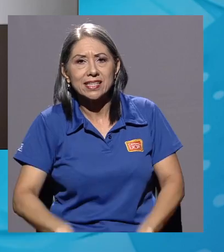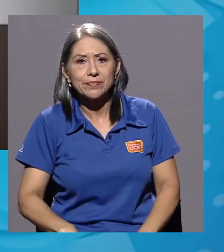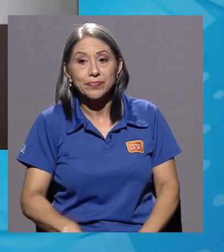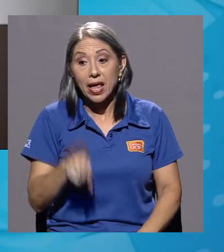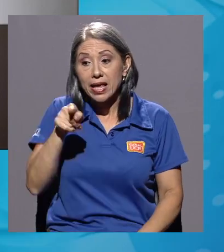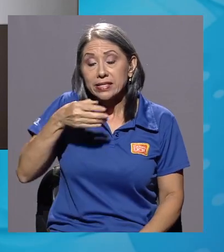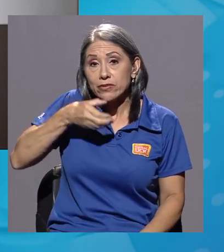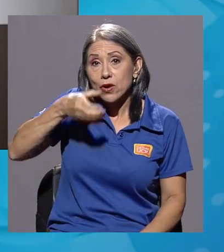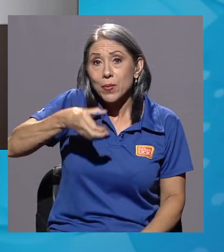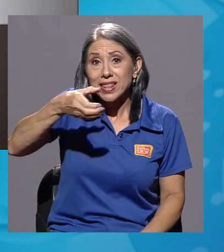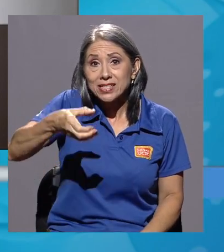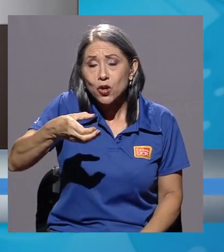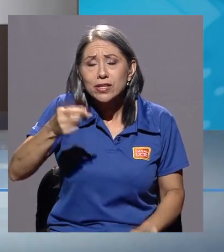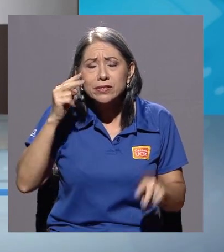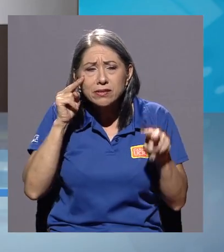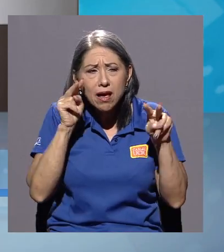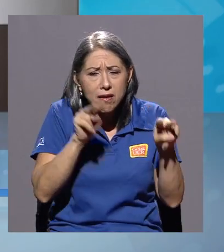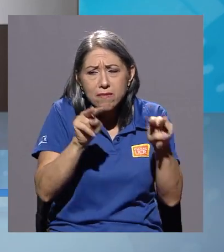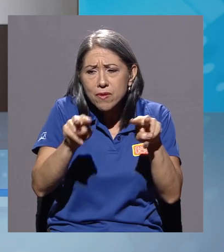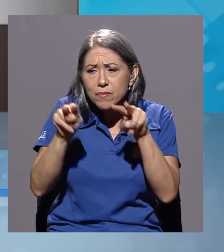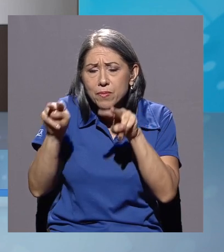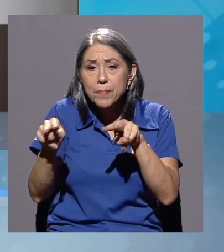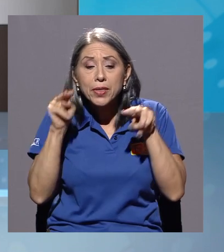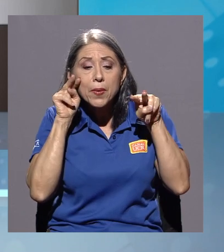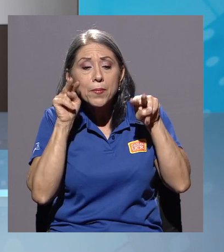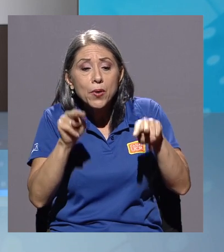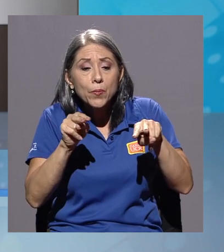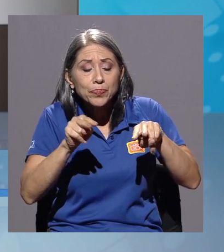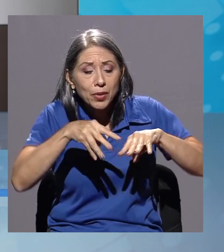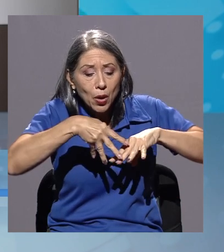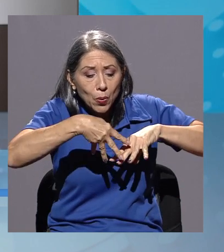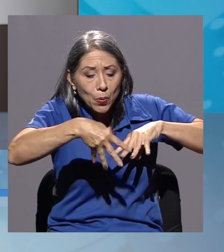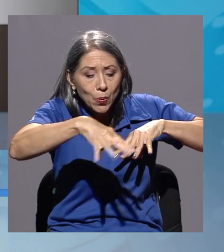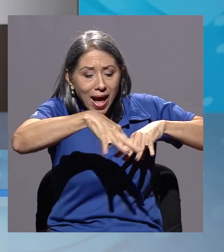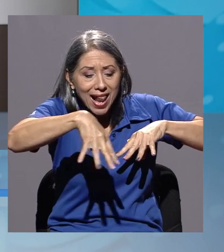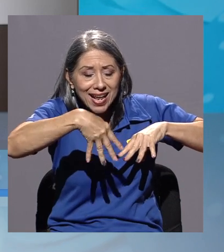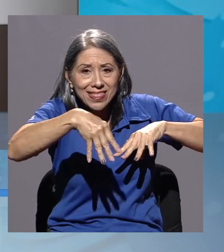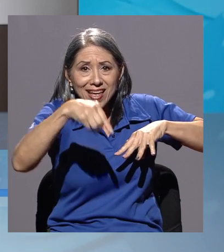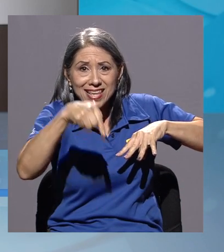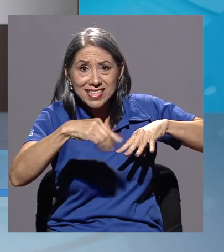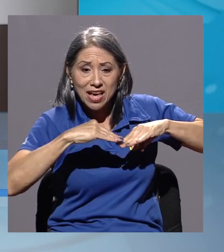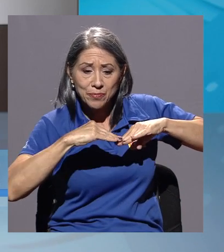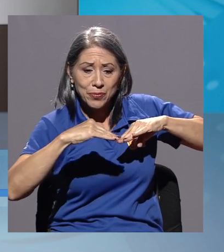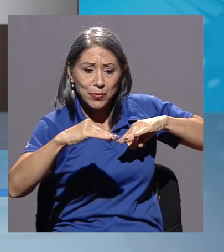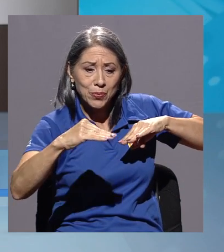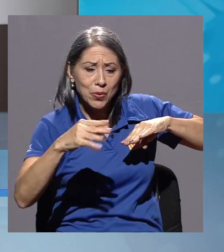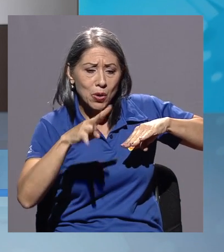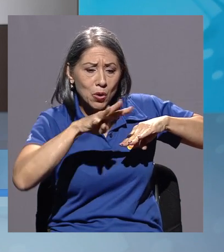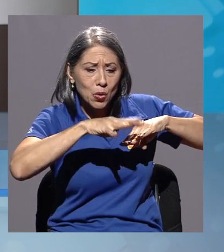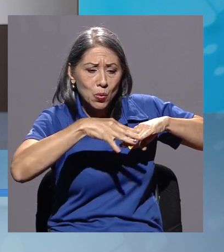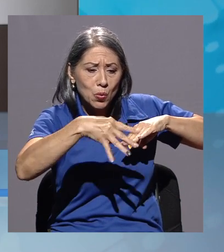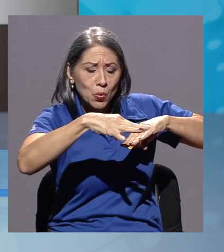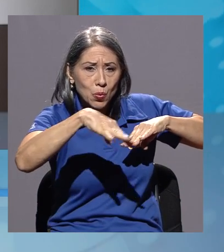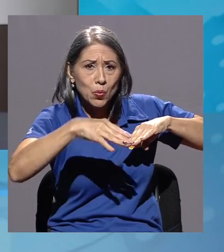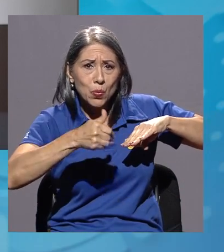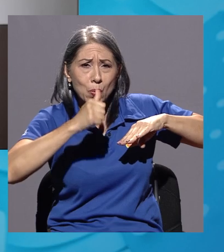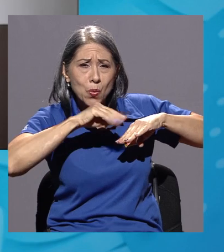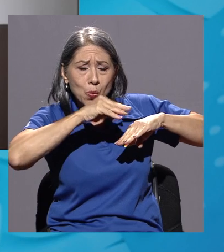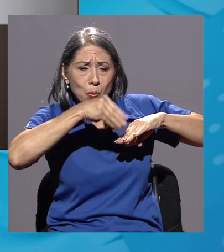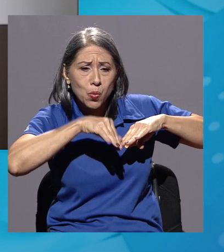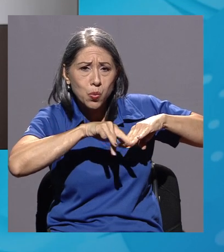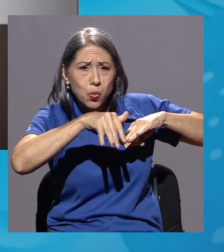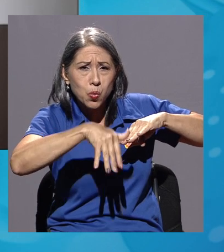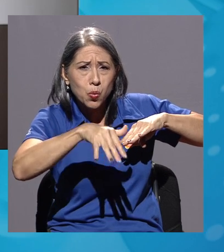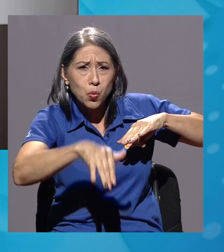la condición de los elementos estructurales propios de la alcantarilla como las condiciones del sitio en el cual se localizan y que pudieran